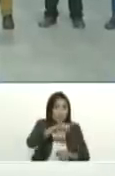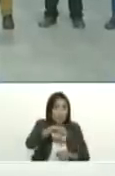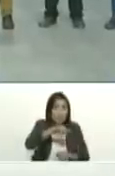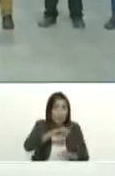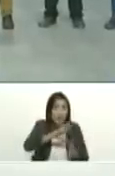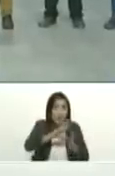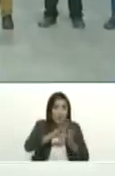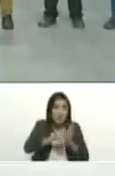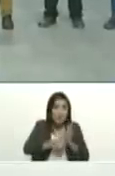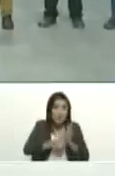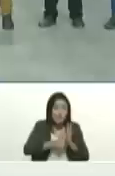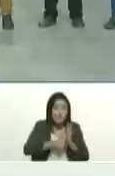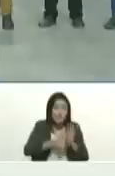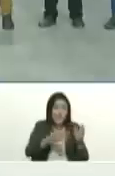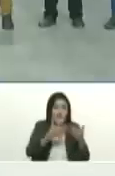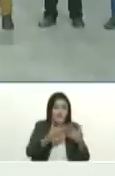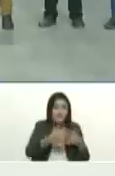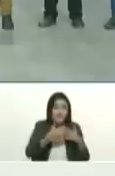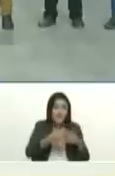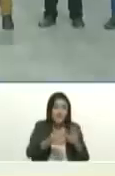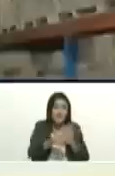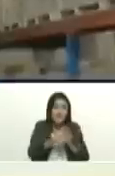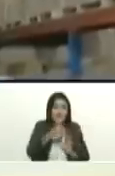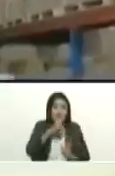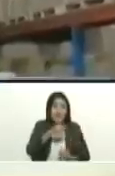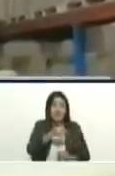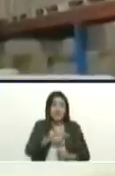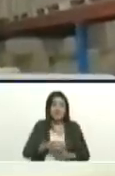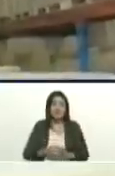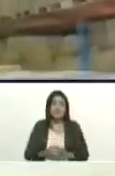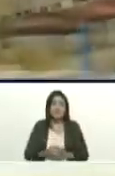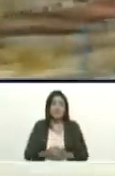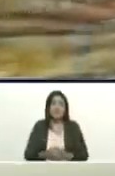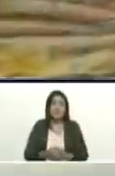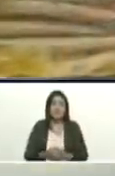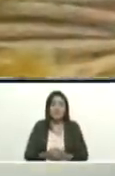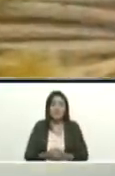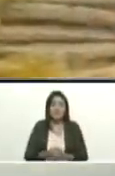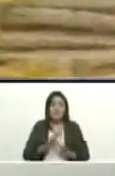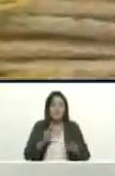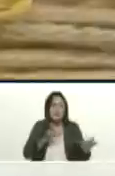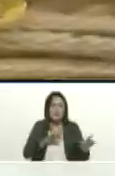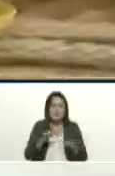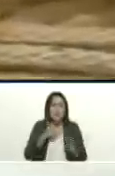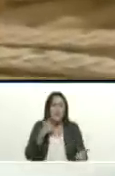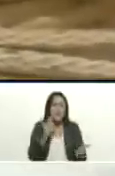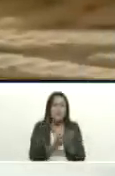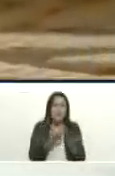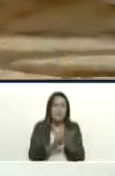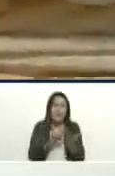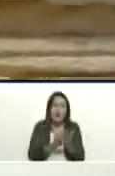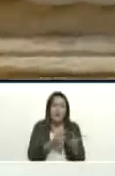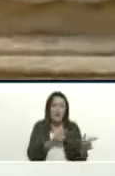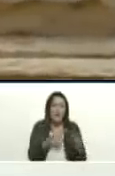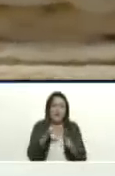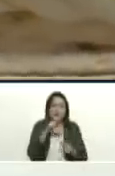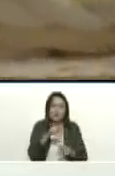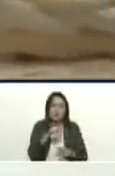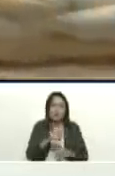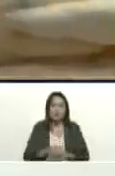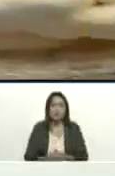materiales de empresas mal habida totalmente comprobadas y son materiales que